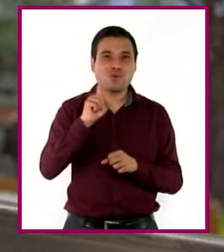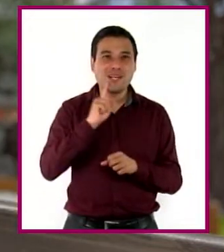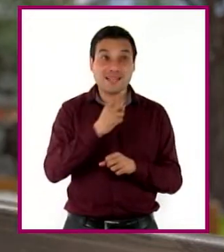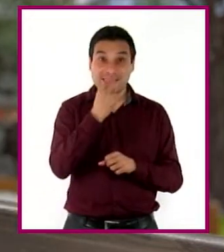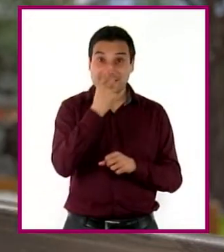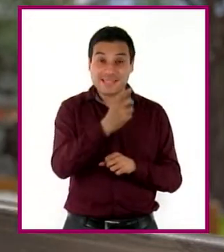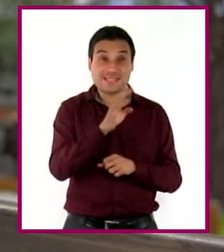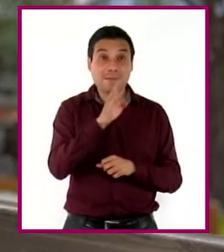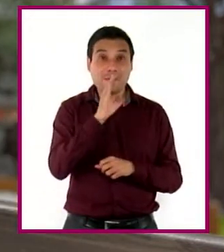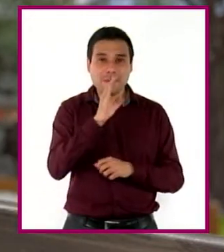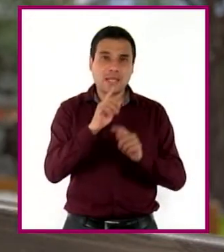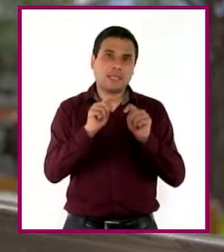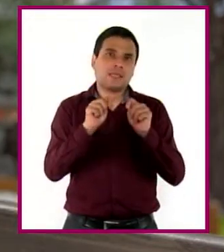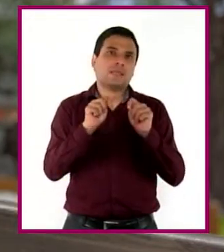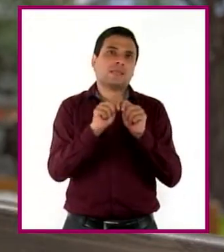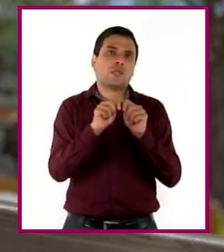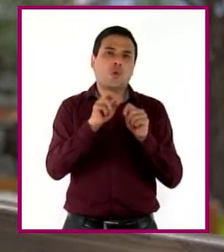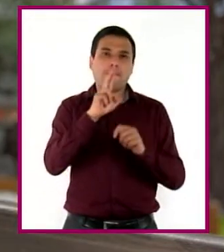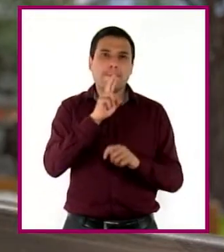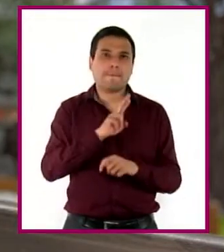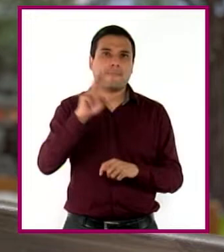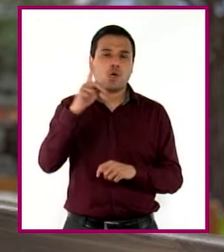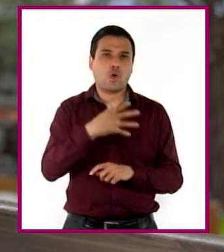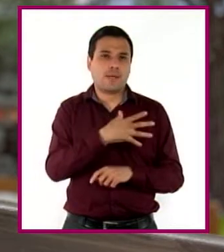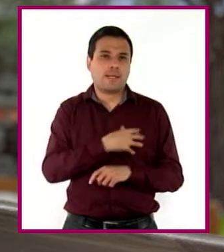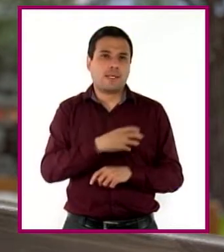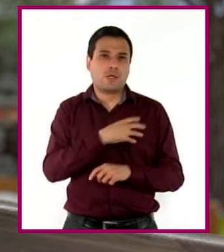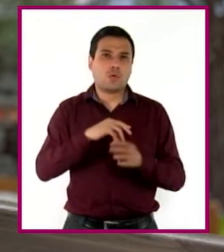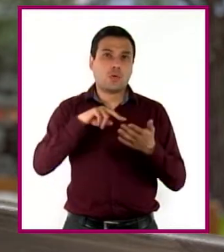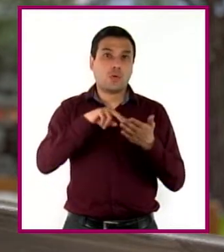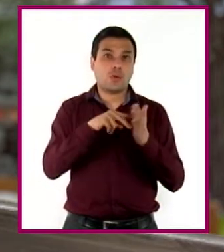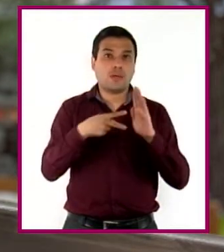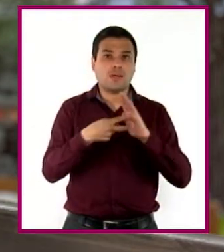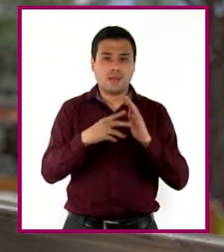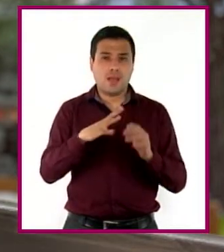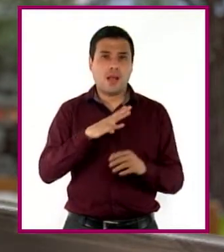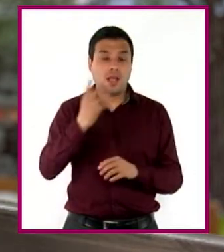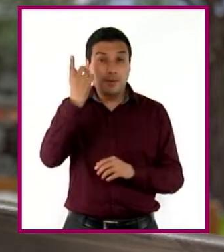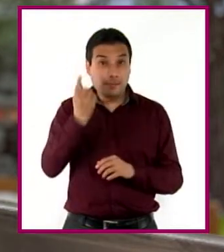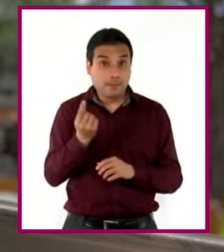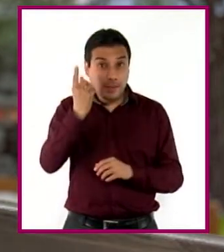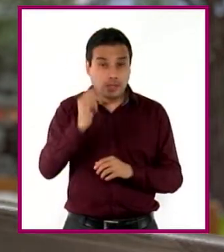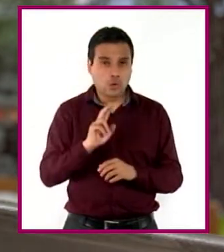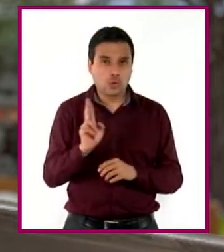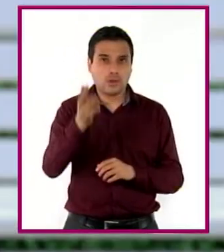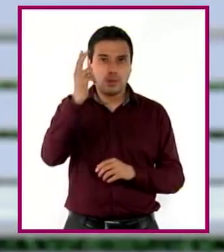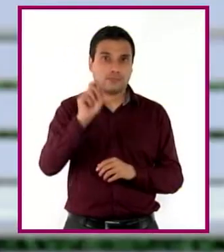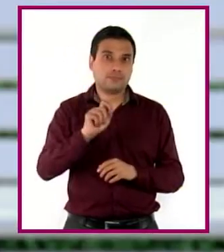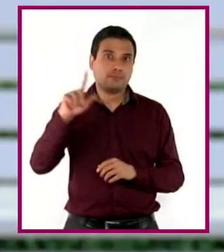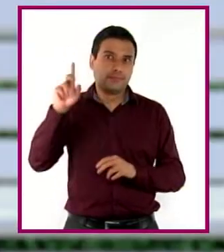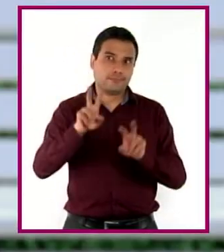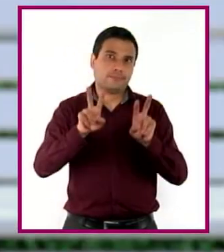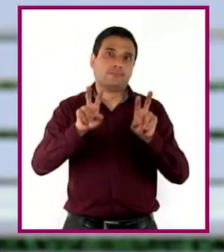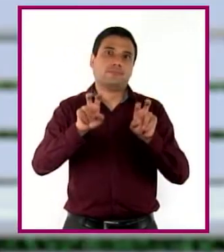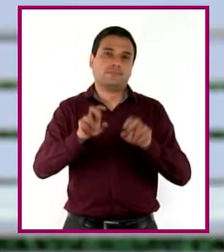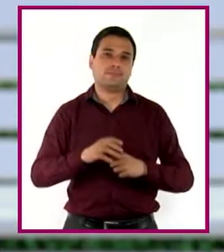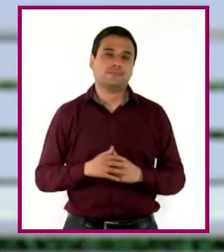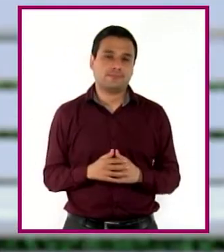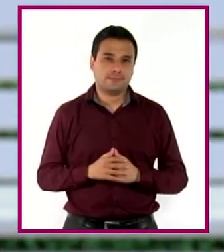que mi tío es el mejor de sus hijos porque estudió ingeniería becado en una universidad de prestigio, como dices tú? Sí.